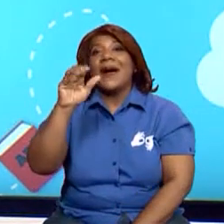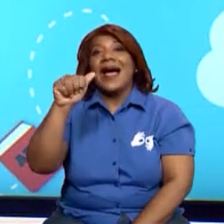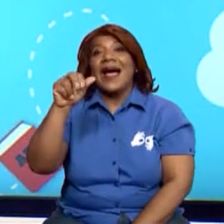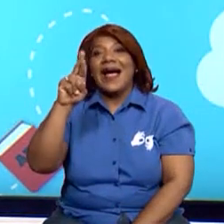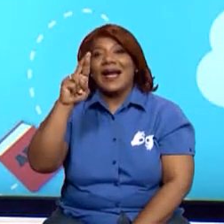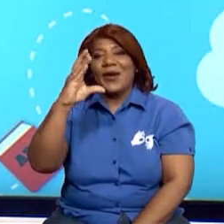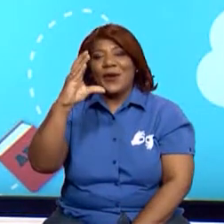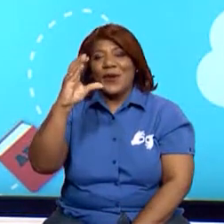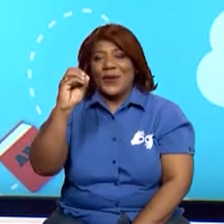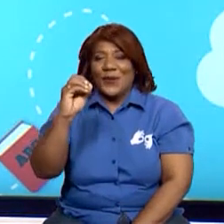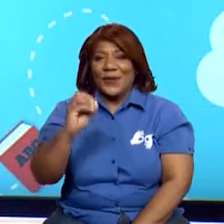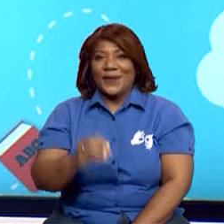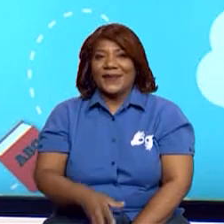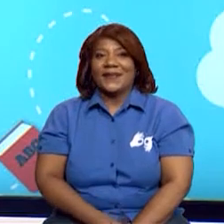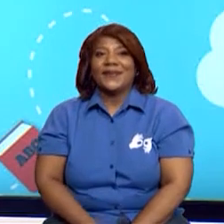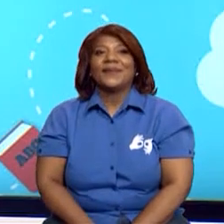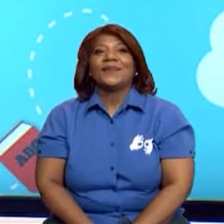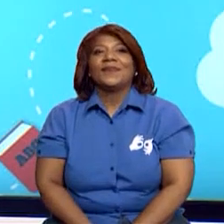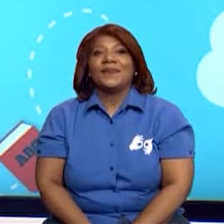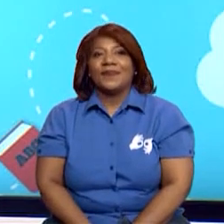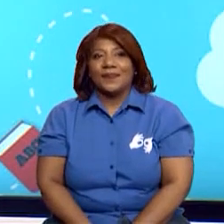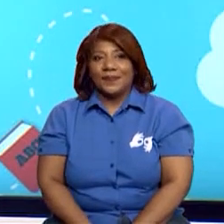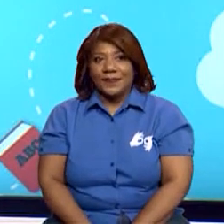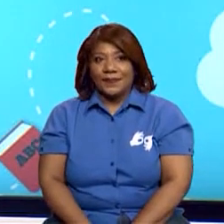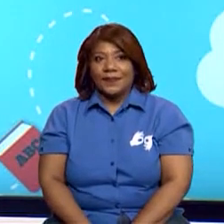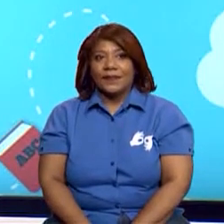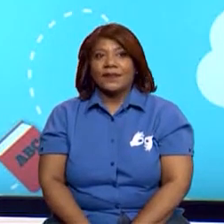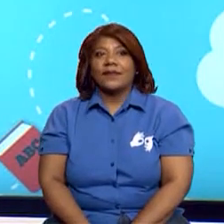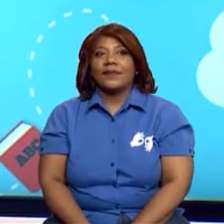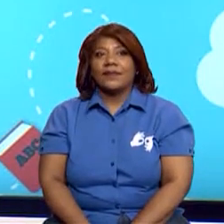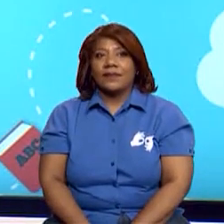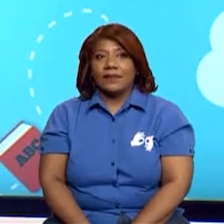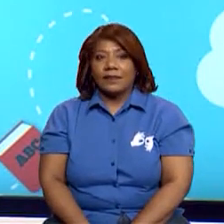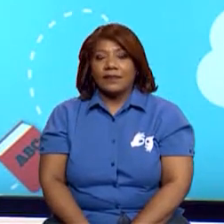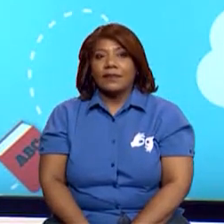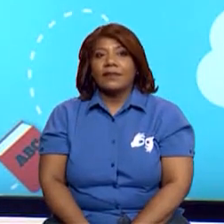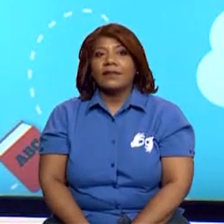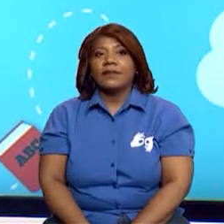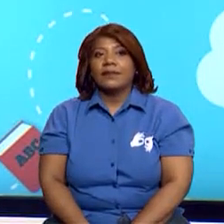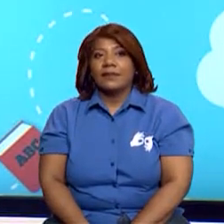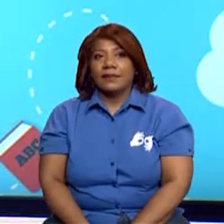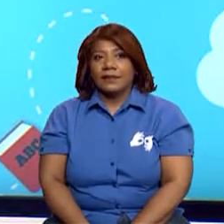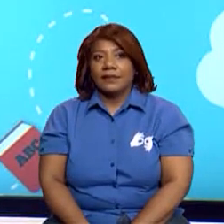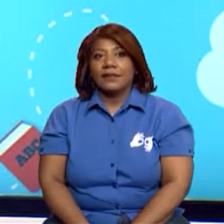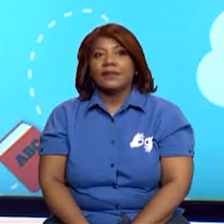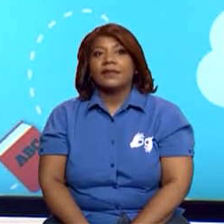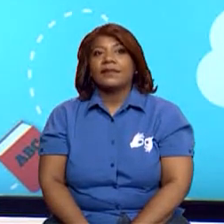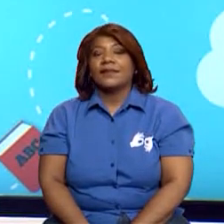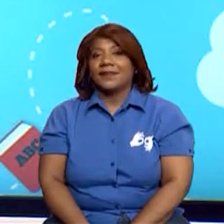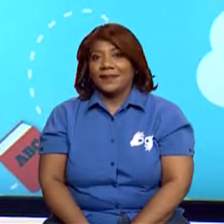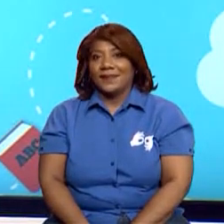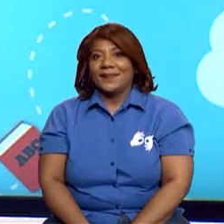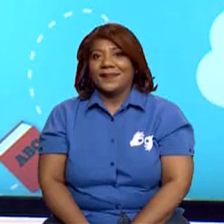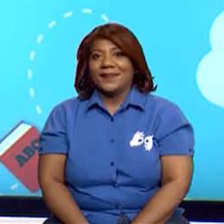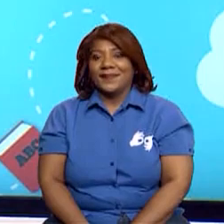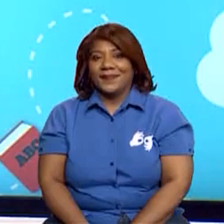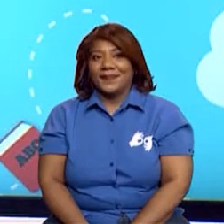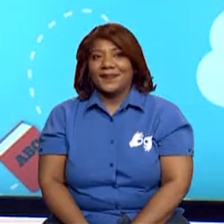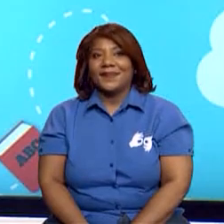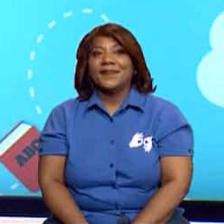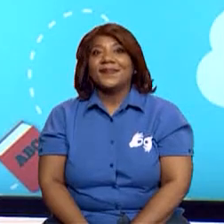El barco. Entonces colocas y completas la palabra barco.